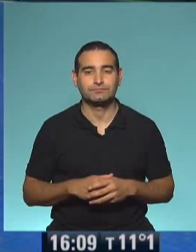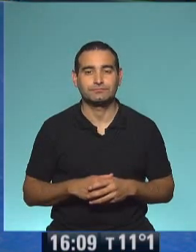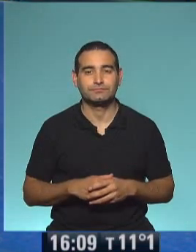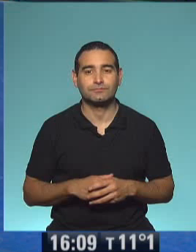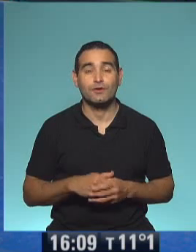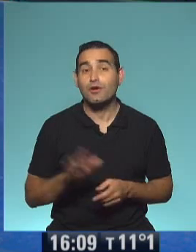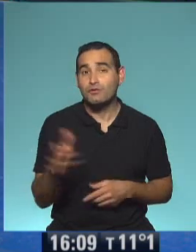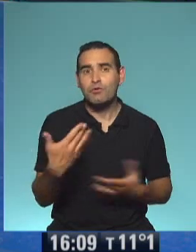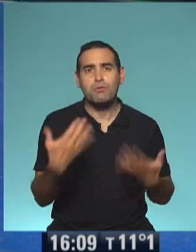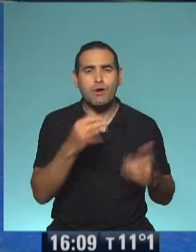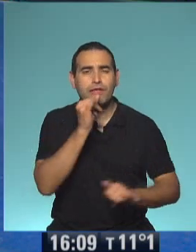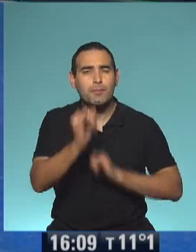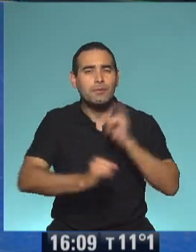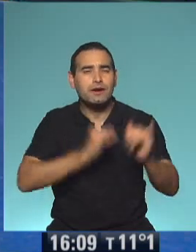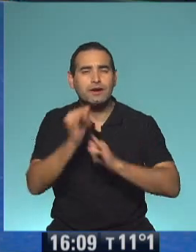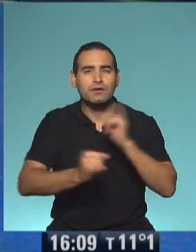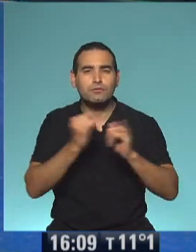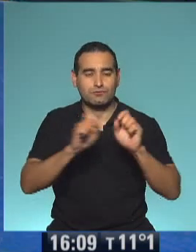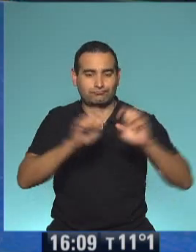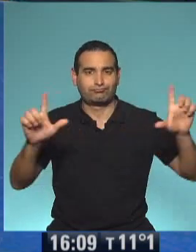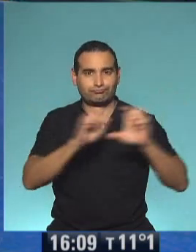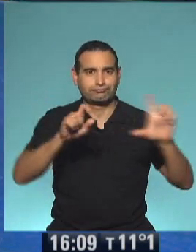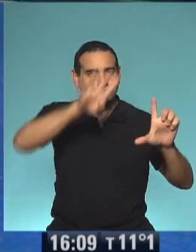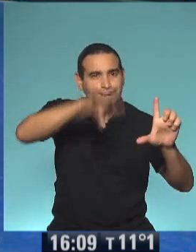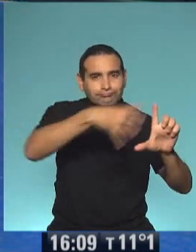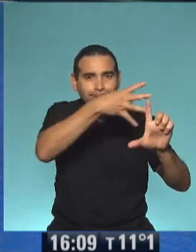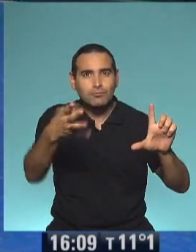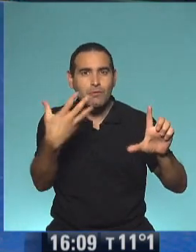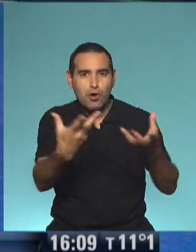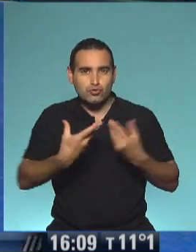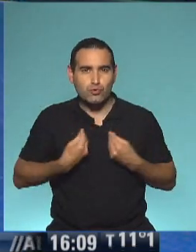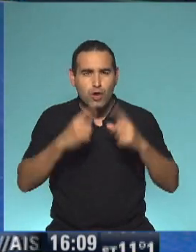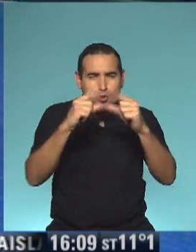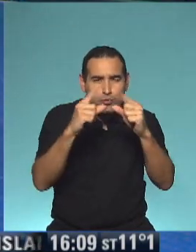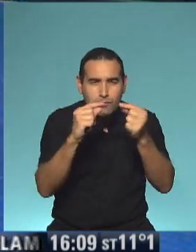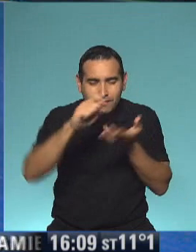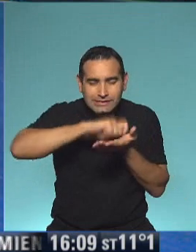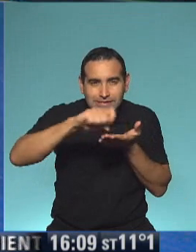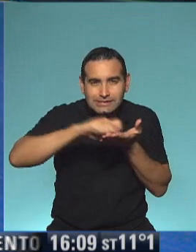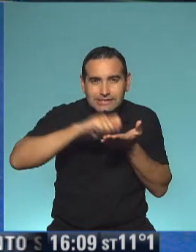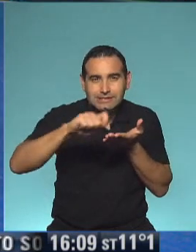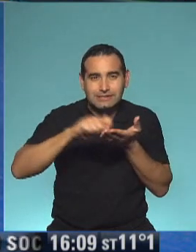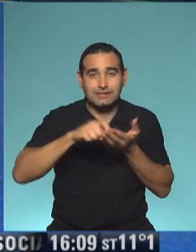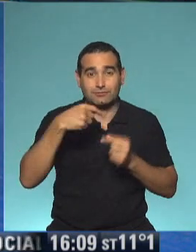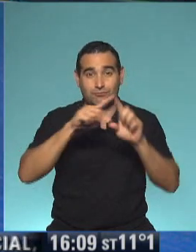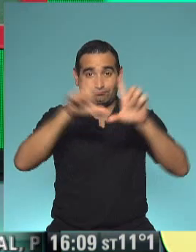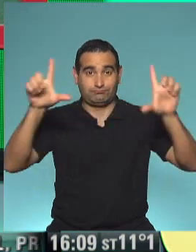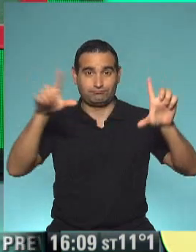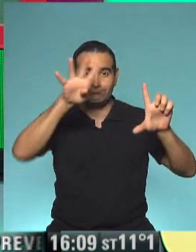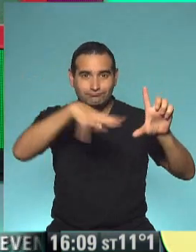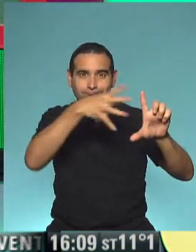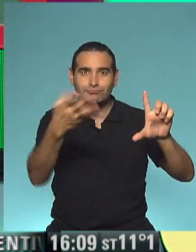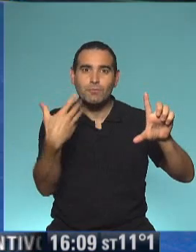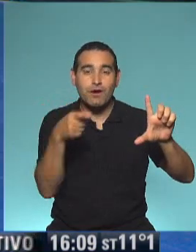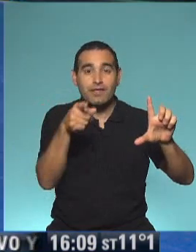podemos explicar. Con cuadros, con cuadros. Los números podemos anotar. En el cuadro, en el cuadro.